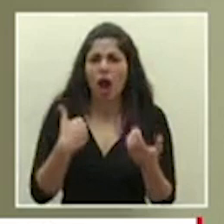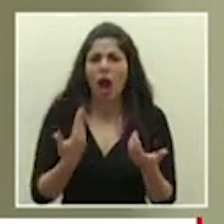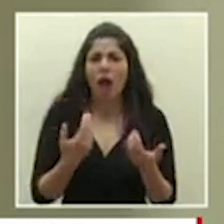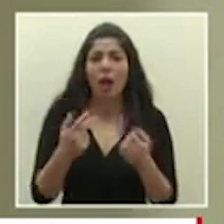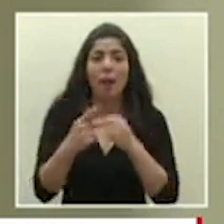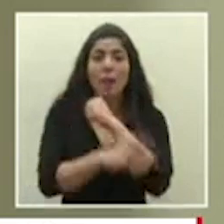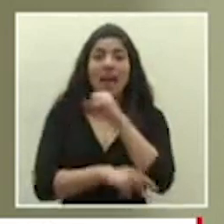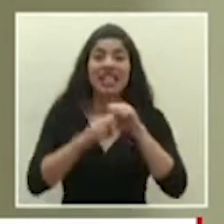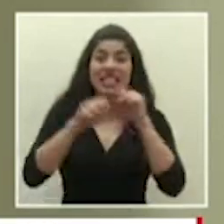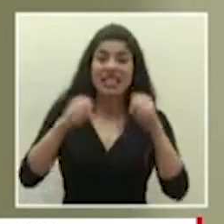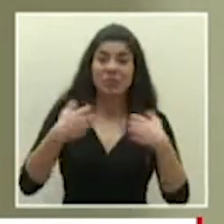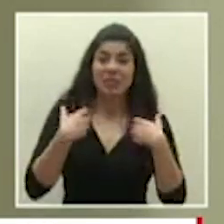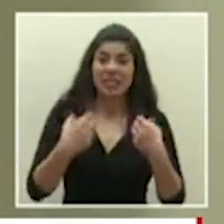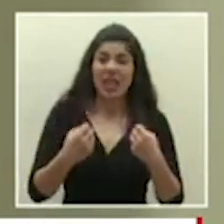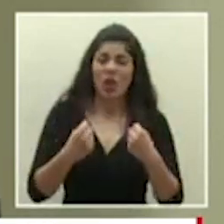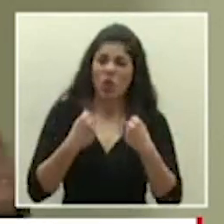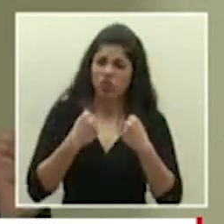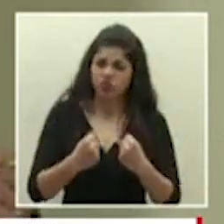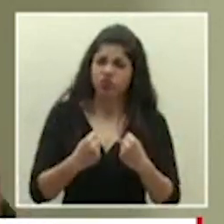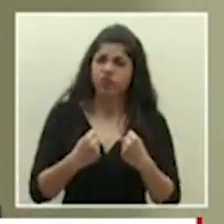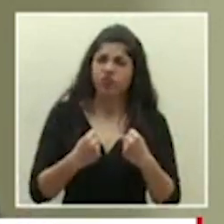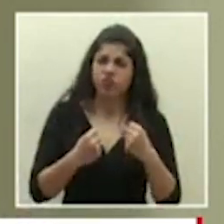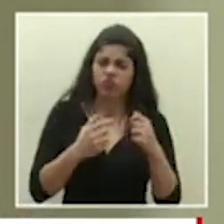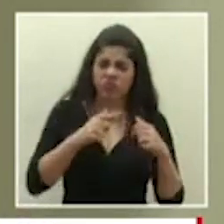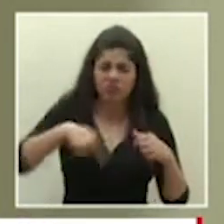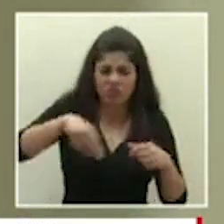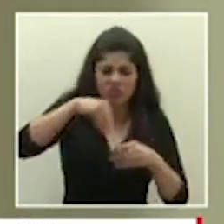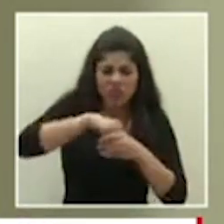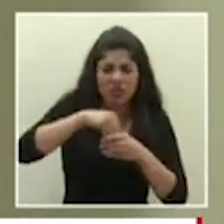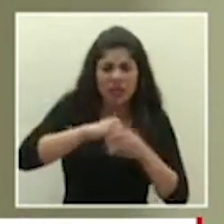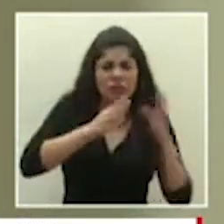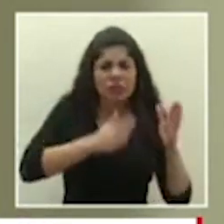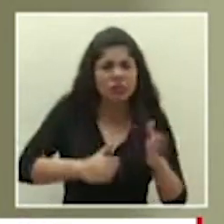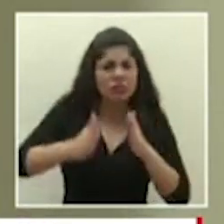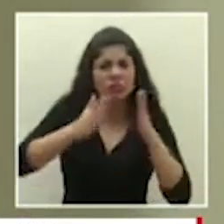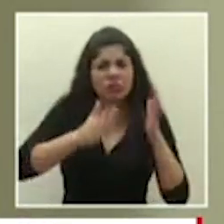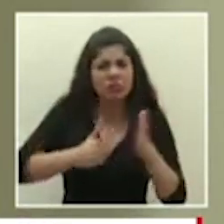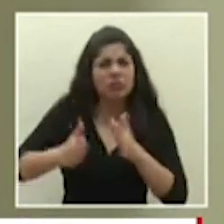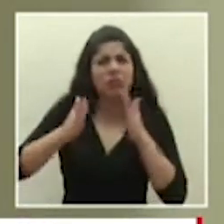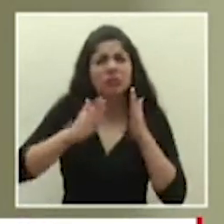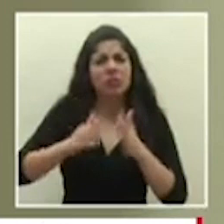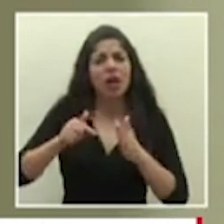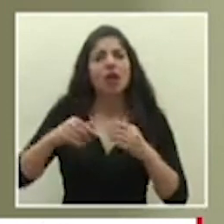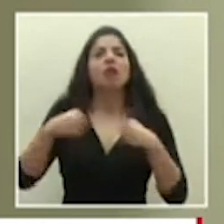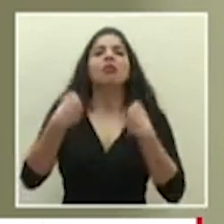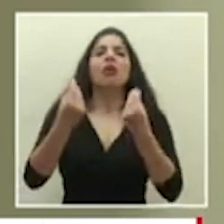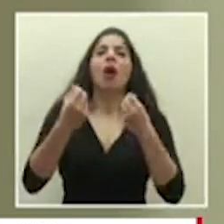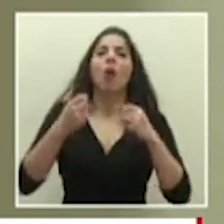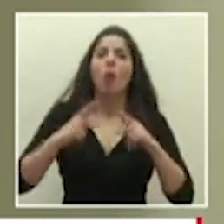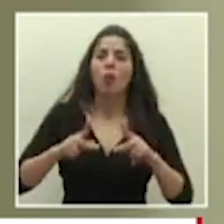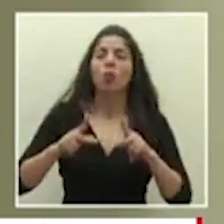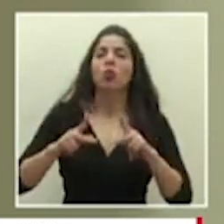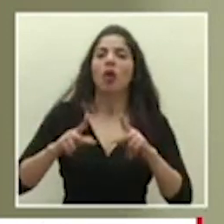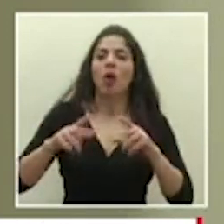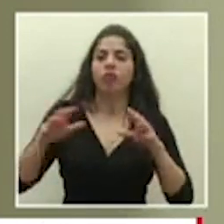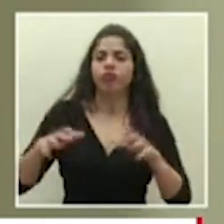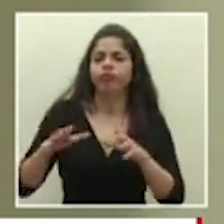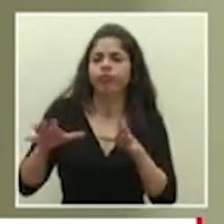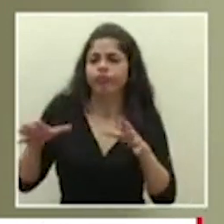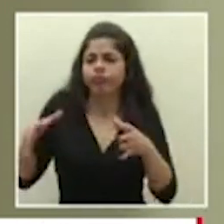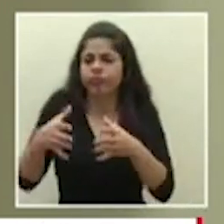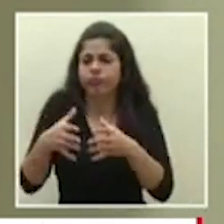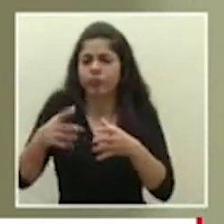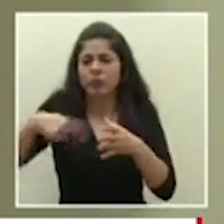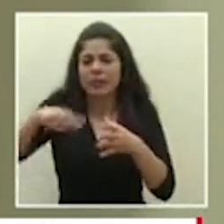sistema de salud robusto con una organización que permite ese actuar en bloque en conjunto